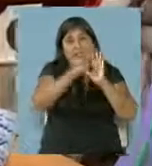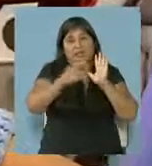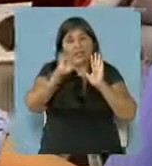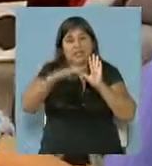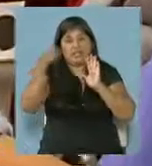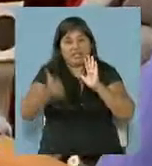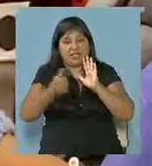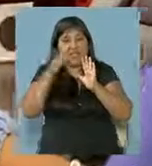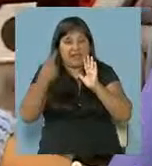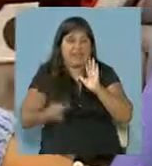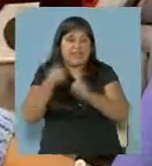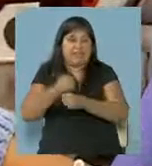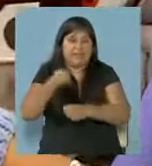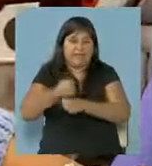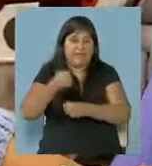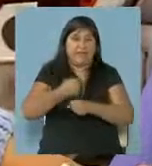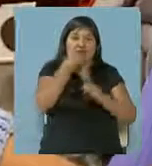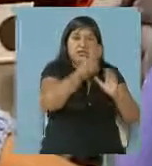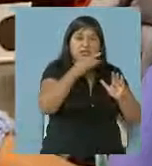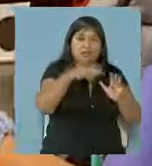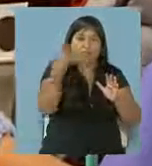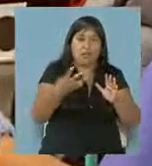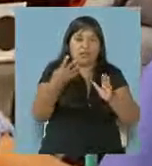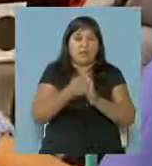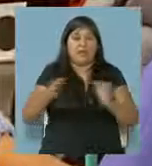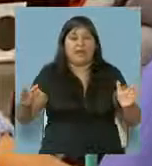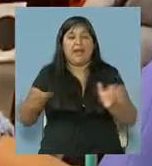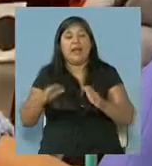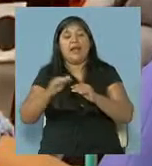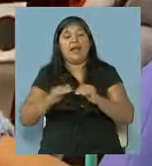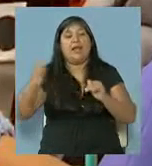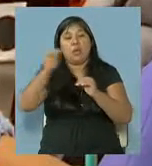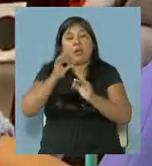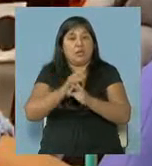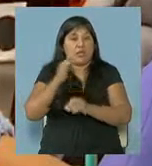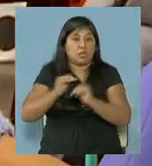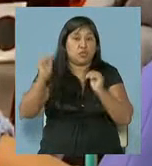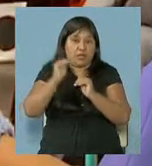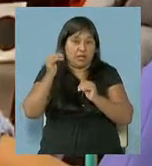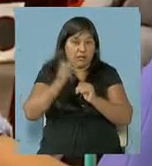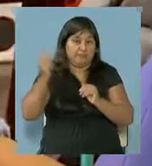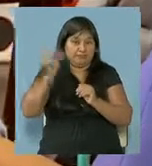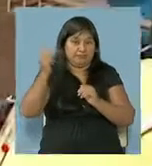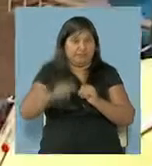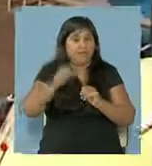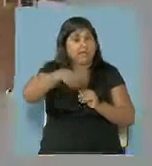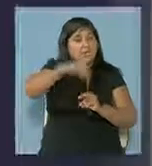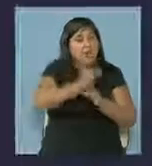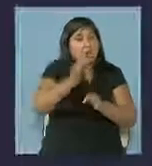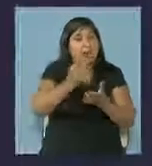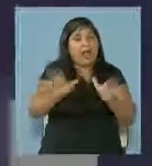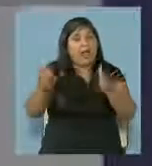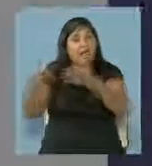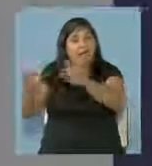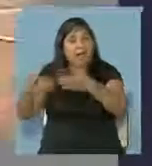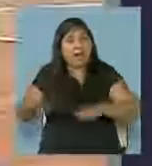todos los niveles, aunque 204 para el nivel superior. La apertura de los establecimientos está prevista desde el